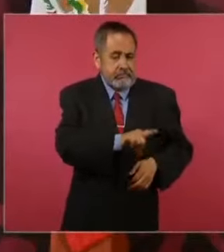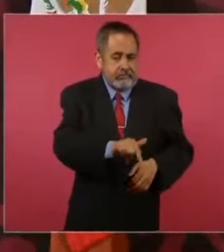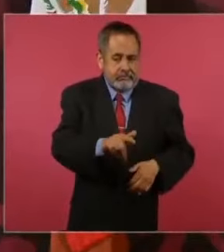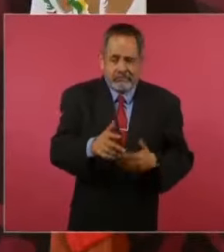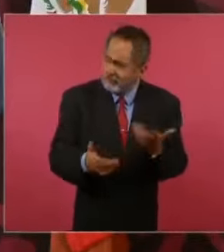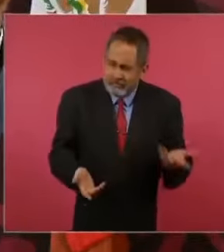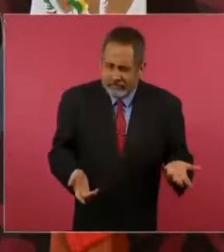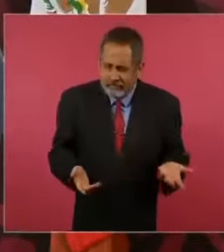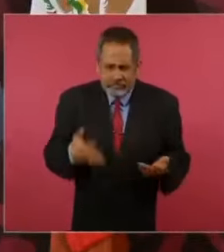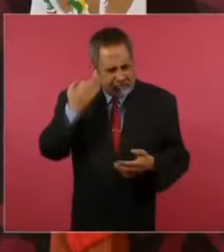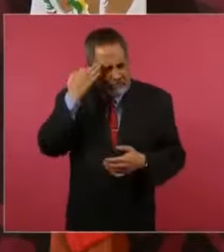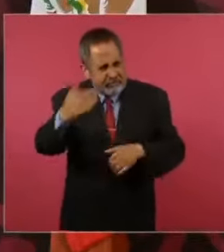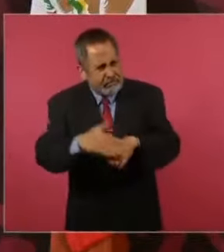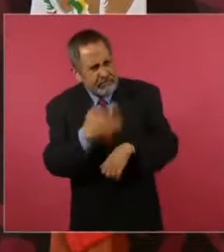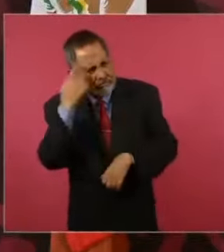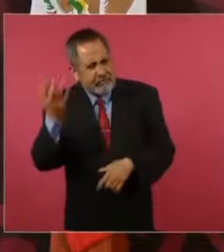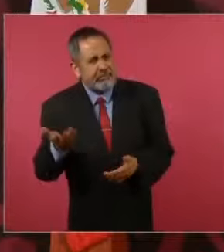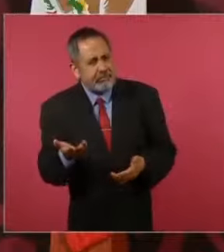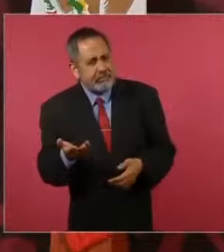porque tanto tiempo.